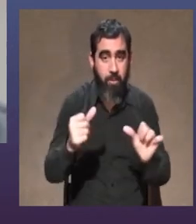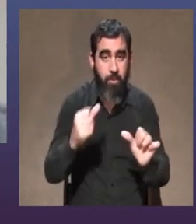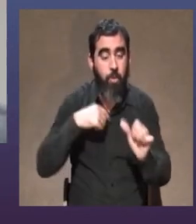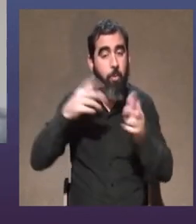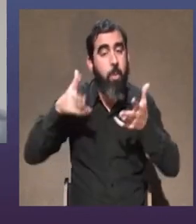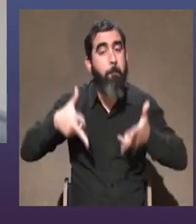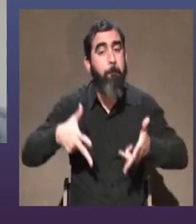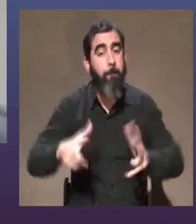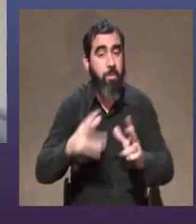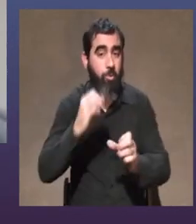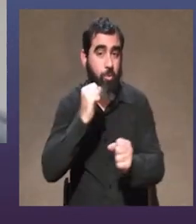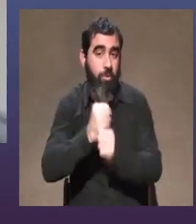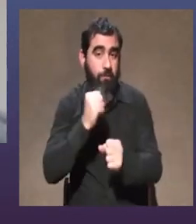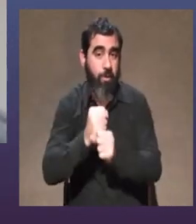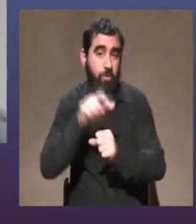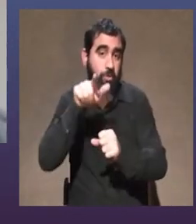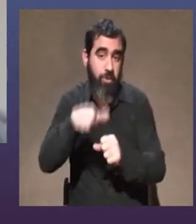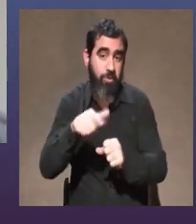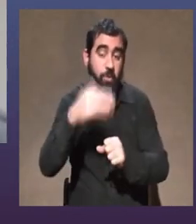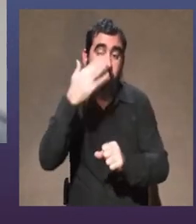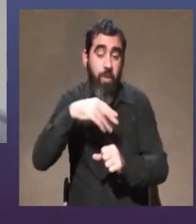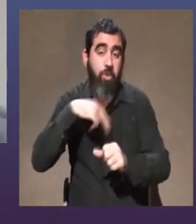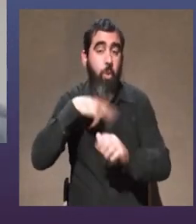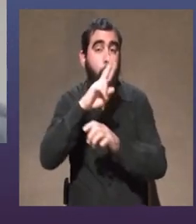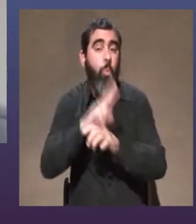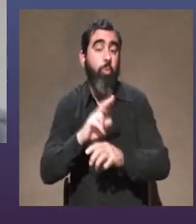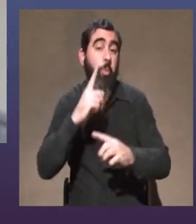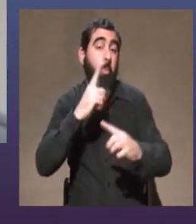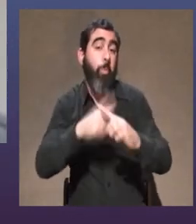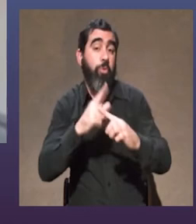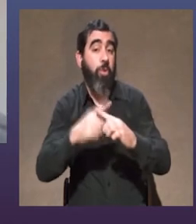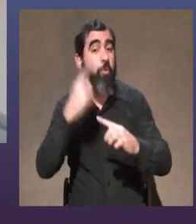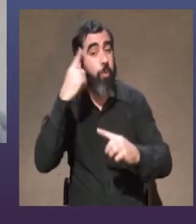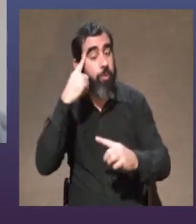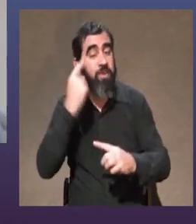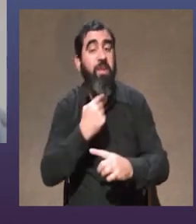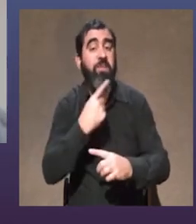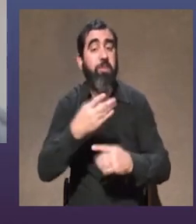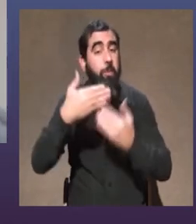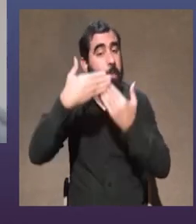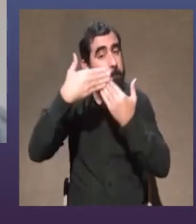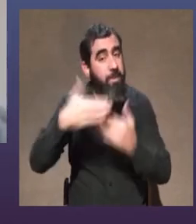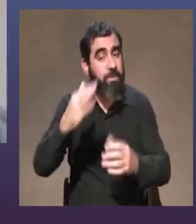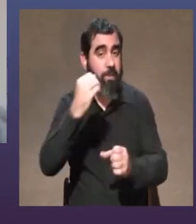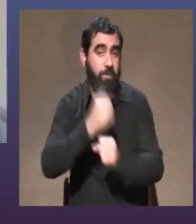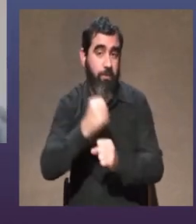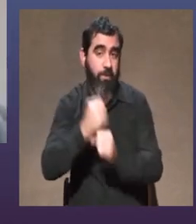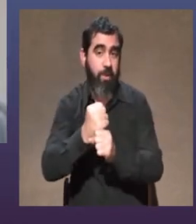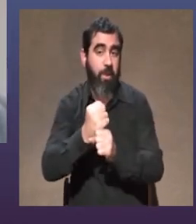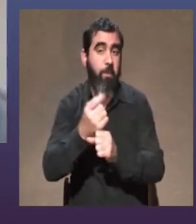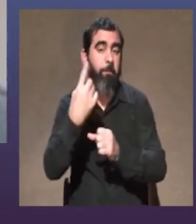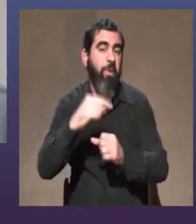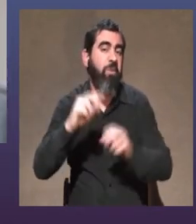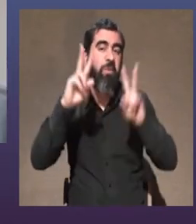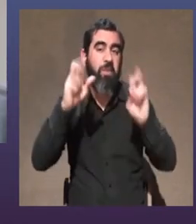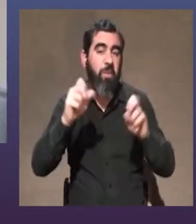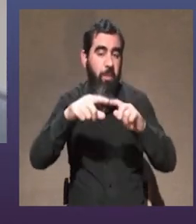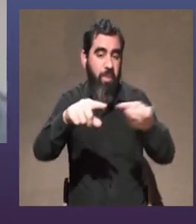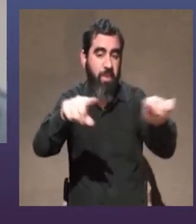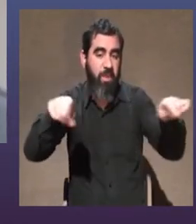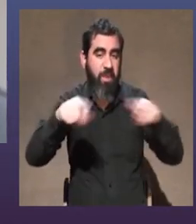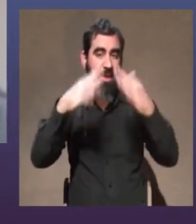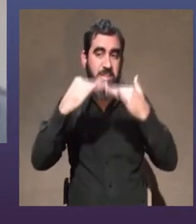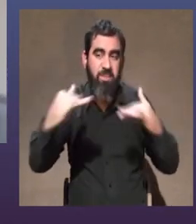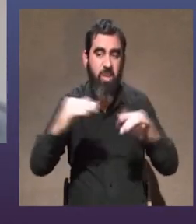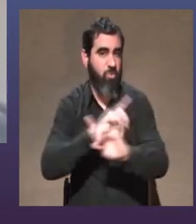final lo uso en positivo y me sirve como punto de partida, pero no tanto en lo escénico. Yo, como que